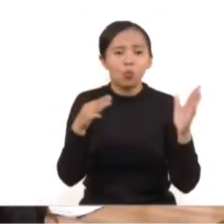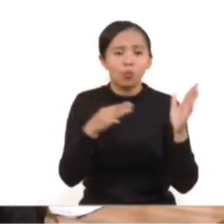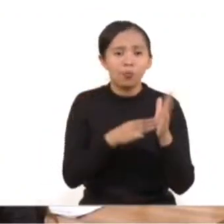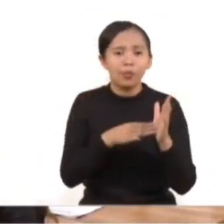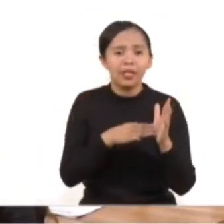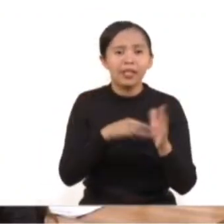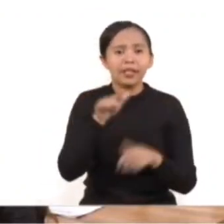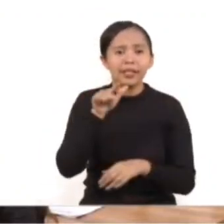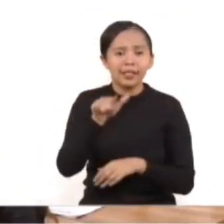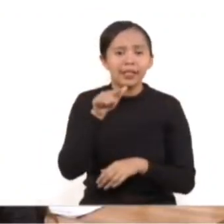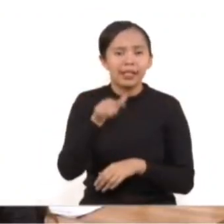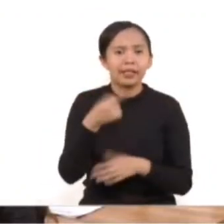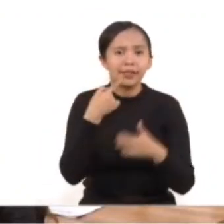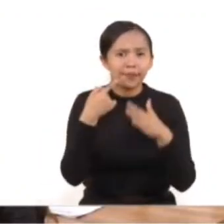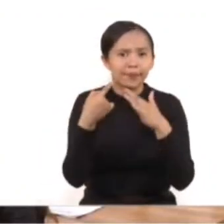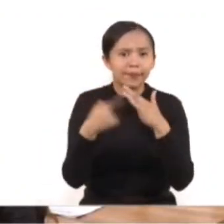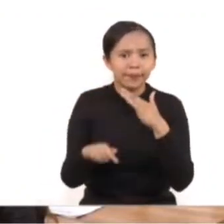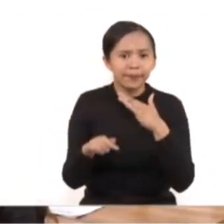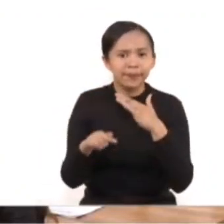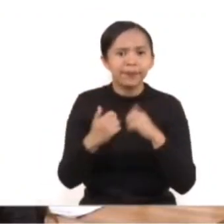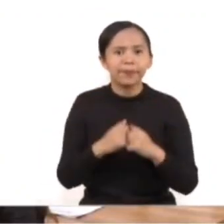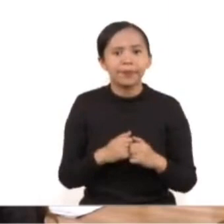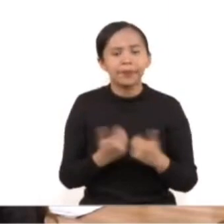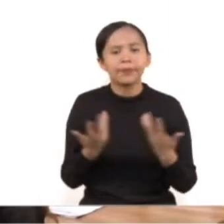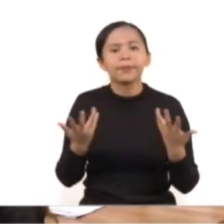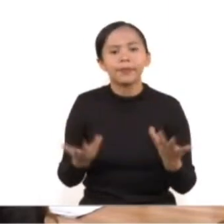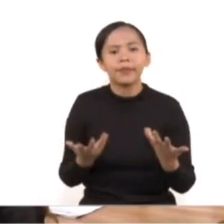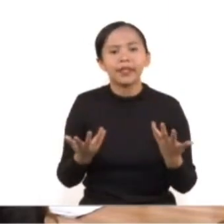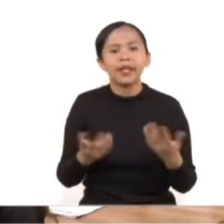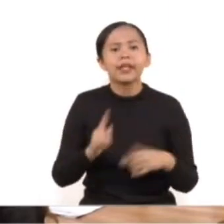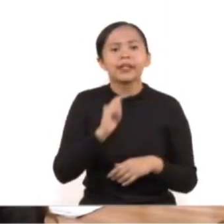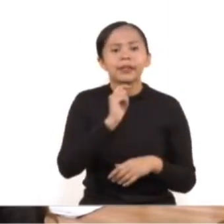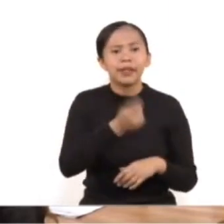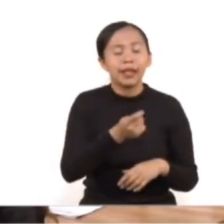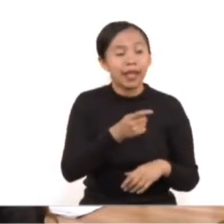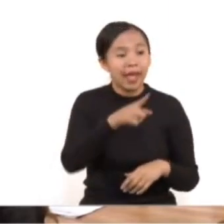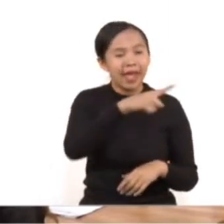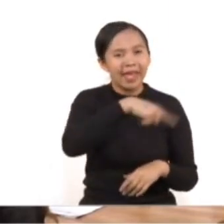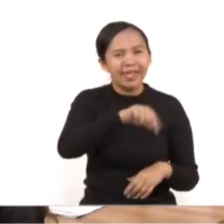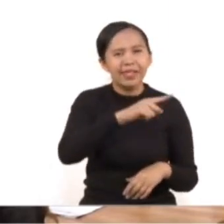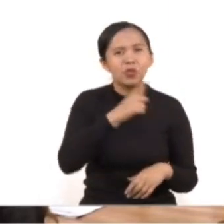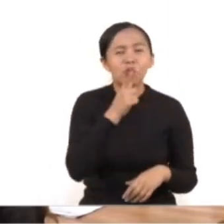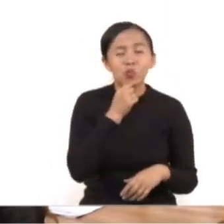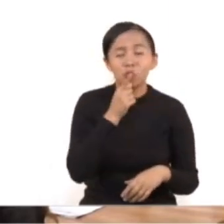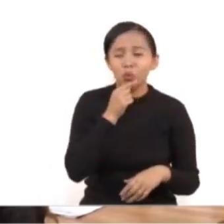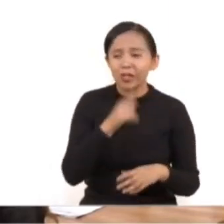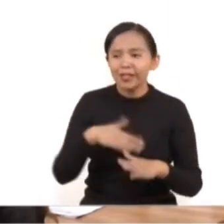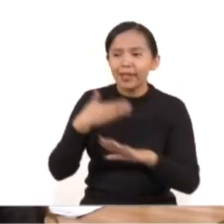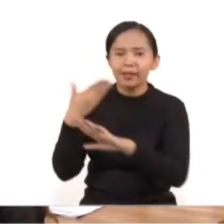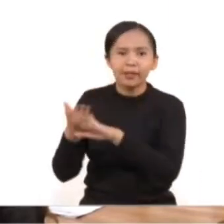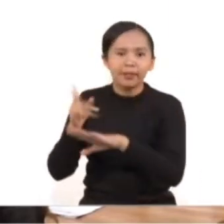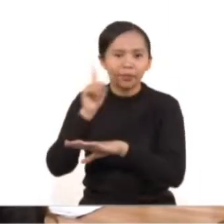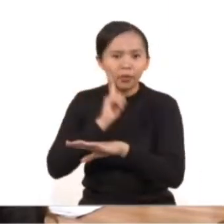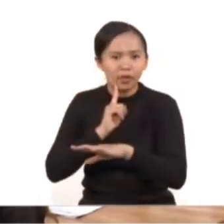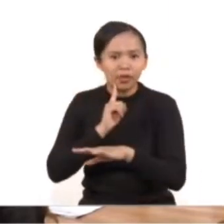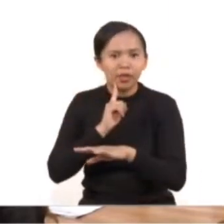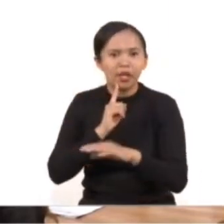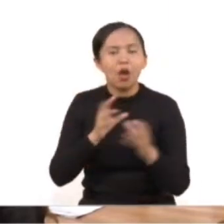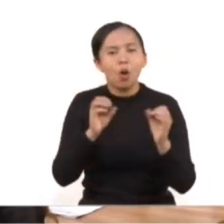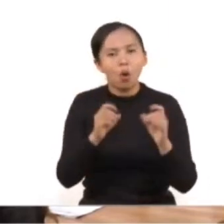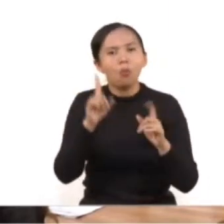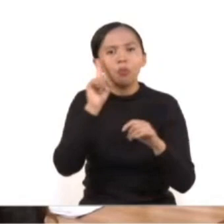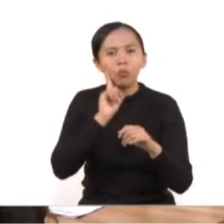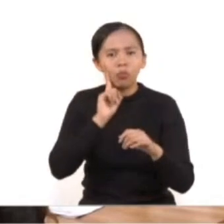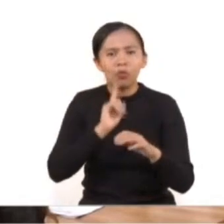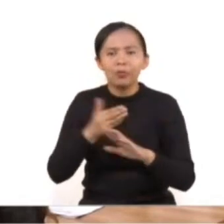17 quejas en las que se han involucrado a elementos policiales por violencia hacia las mujeres, tanto policías como